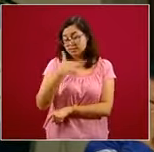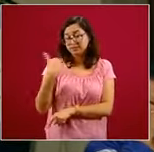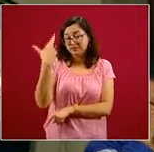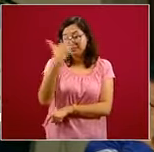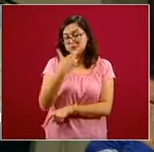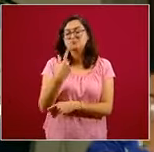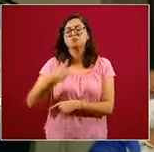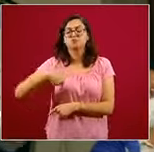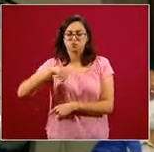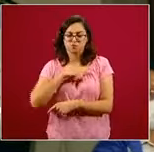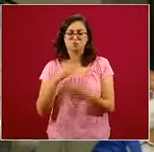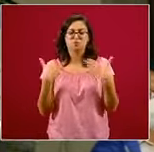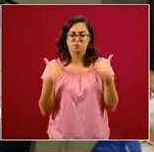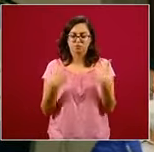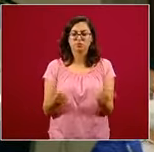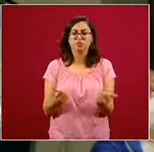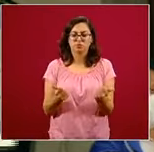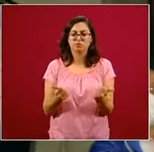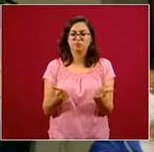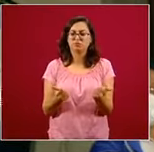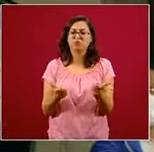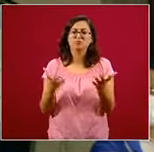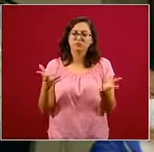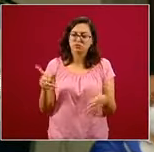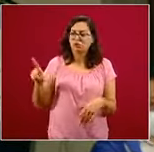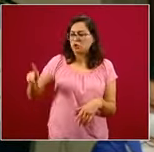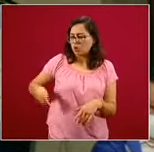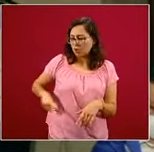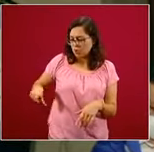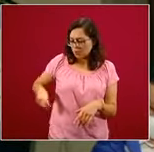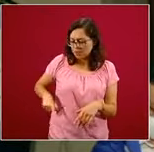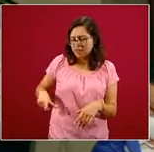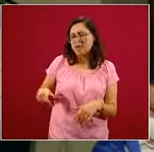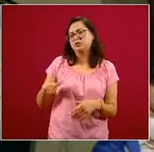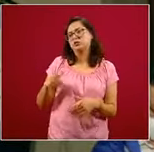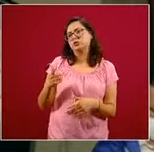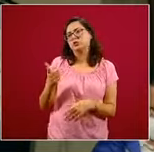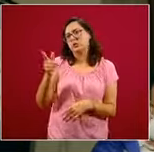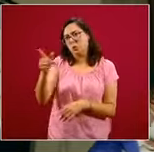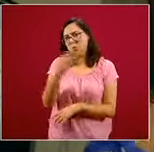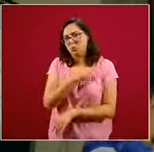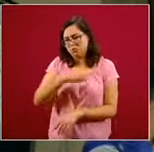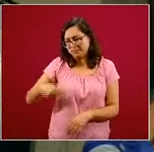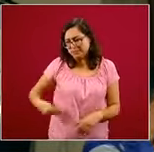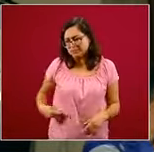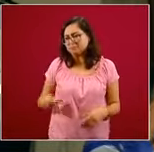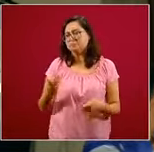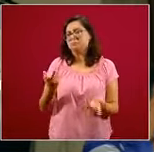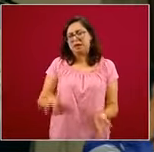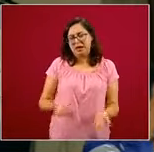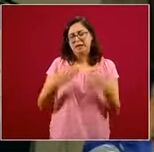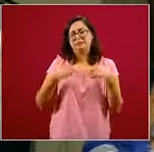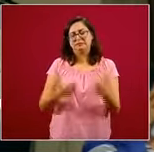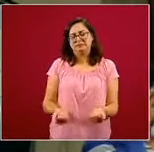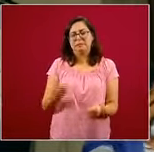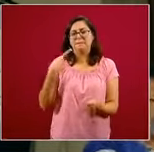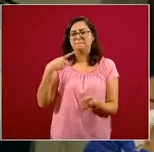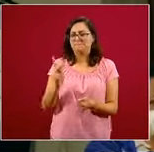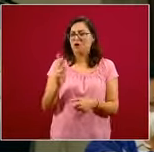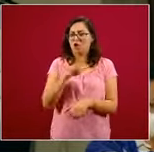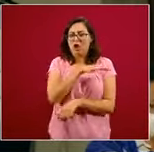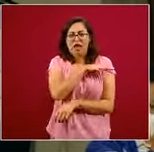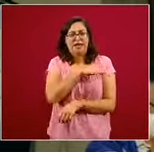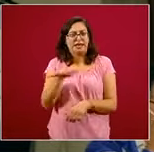campos de competencia, hay gobiernos locales, esto depende también de ello, pero digamos como un impulso a un saneamiento